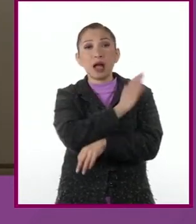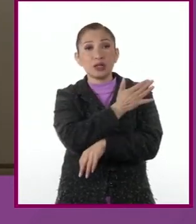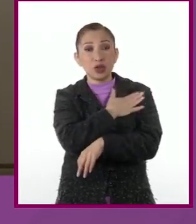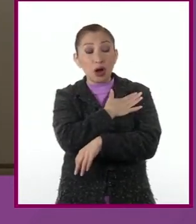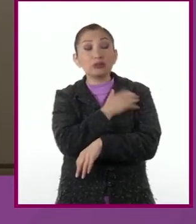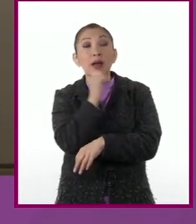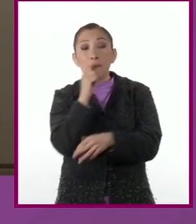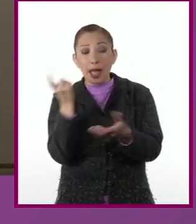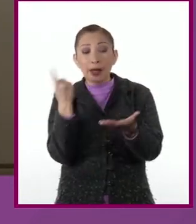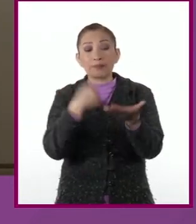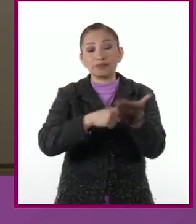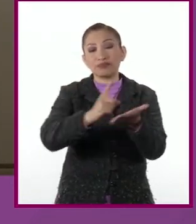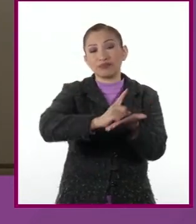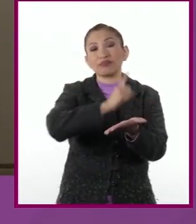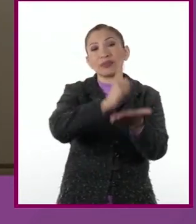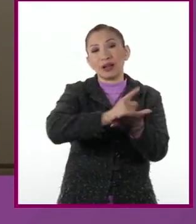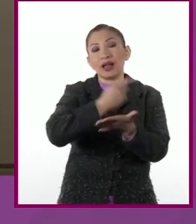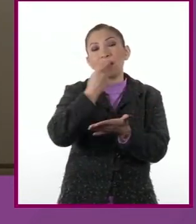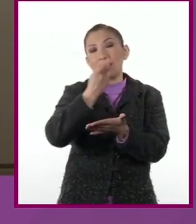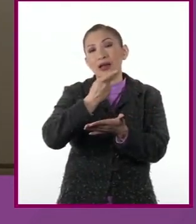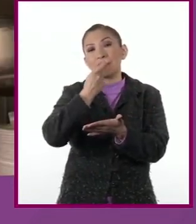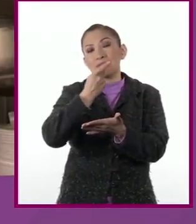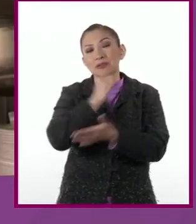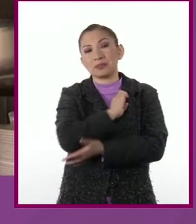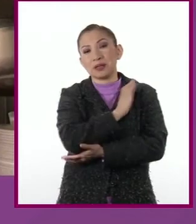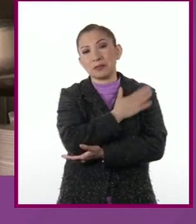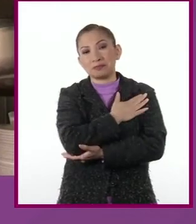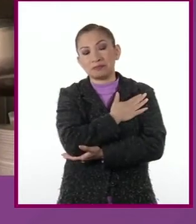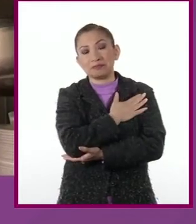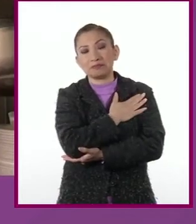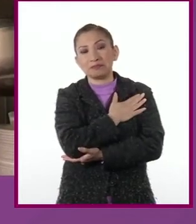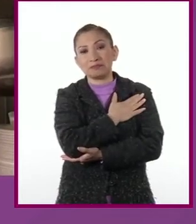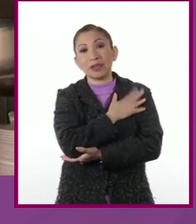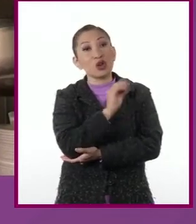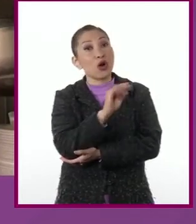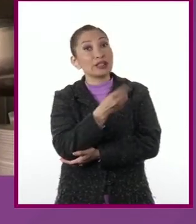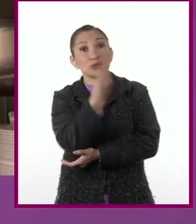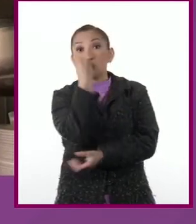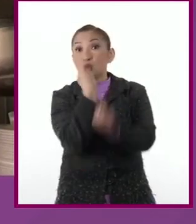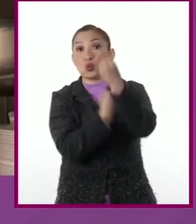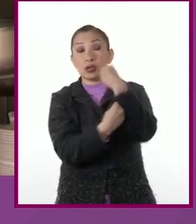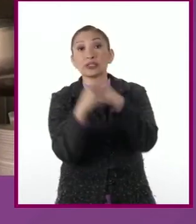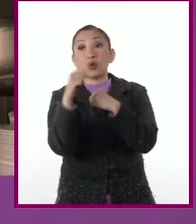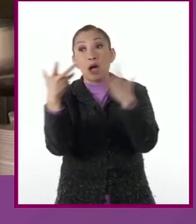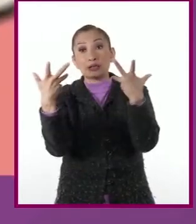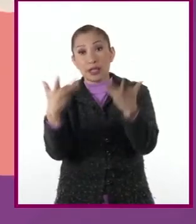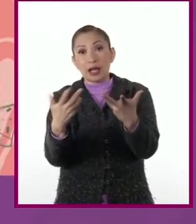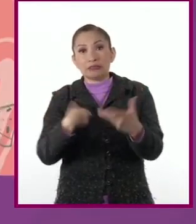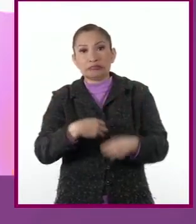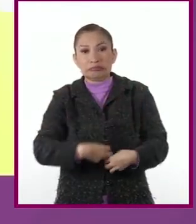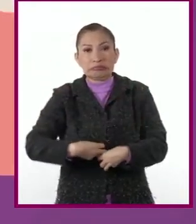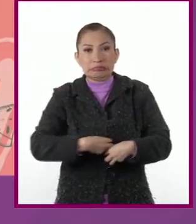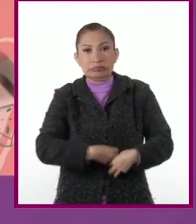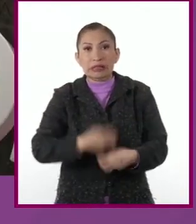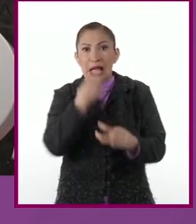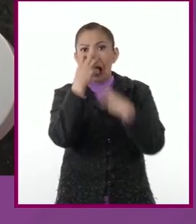incluida en el diccionario de la lengua española. El chiste no es comer mucho, sino hacerla de gestión.